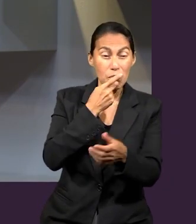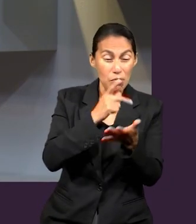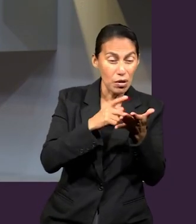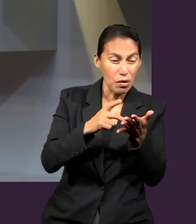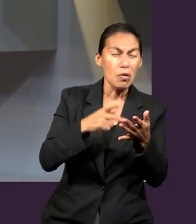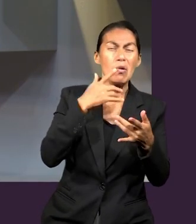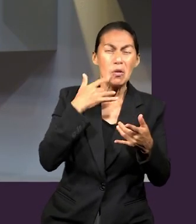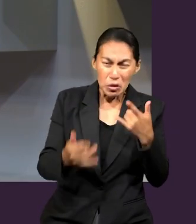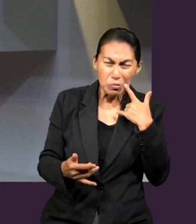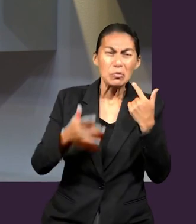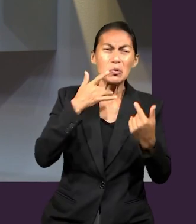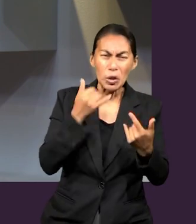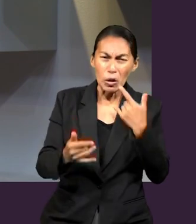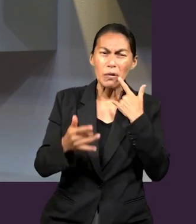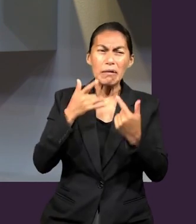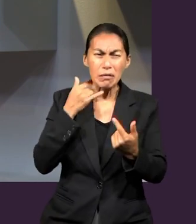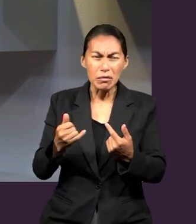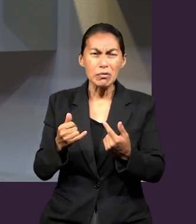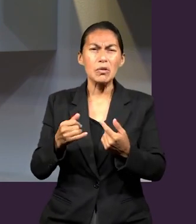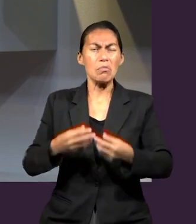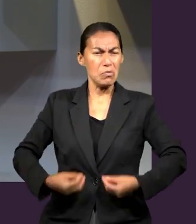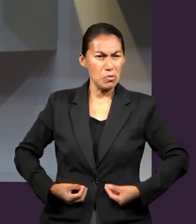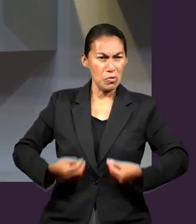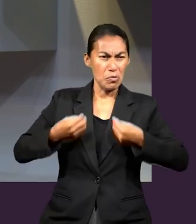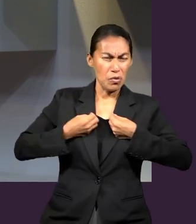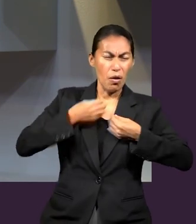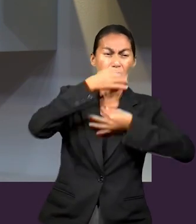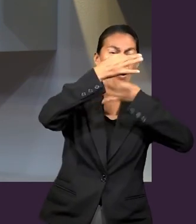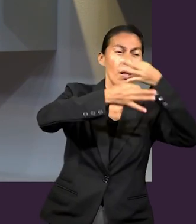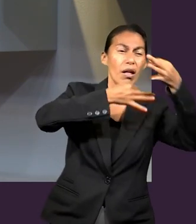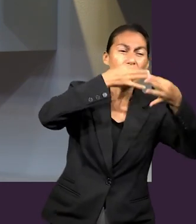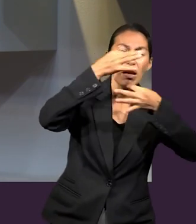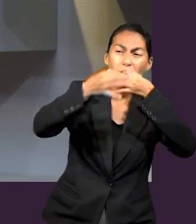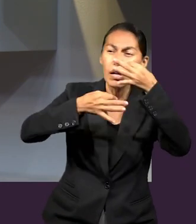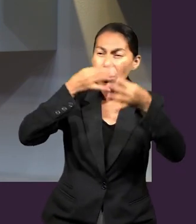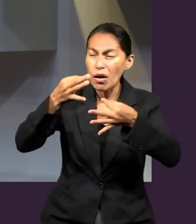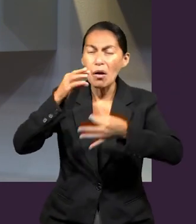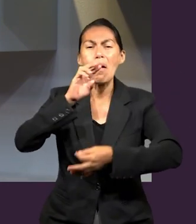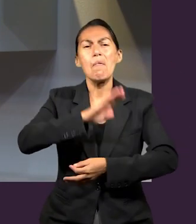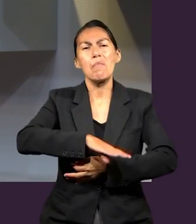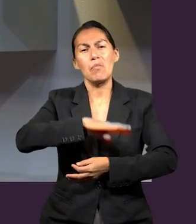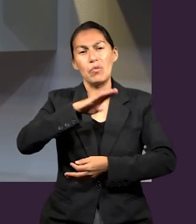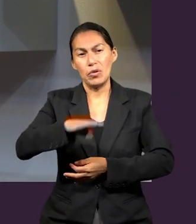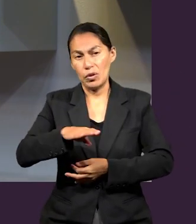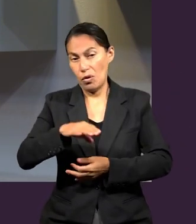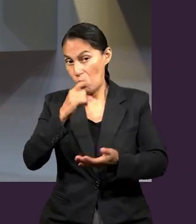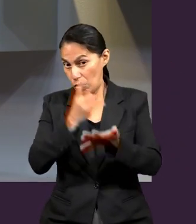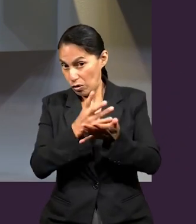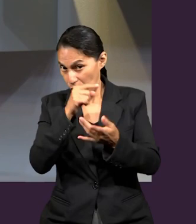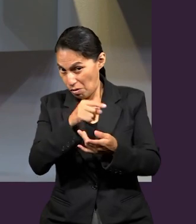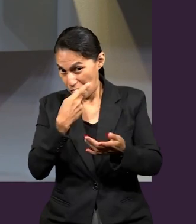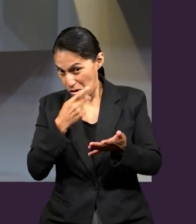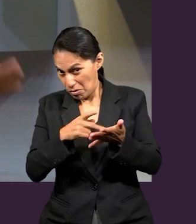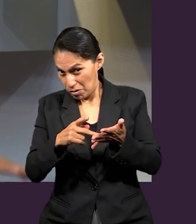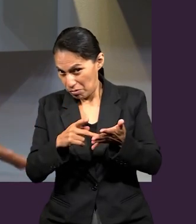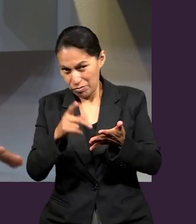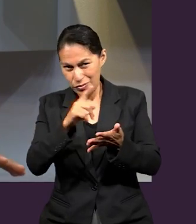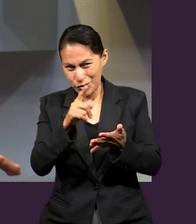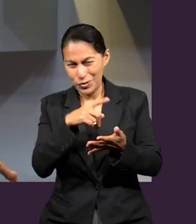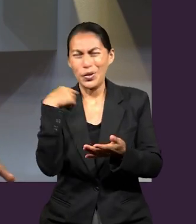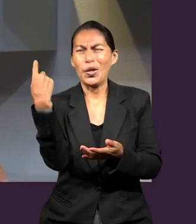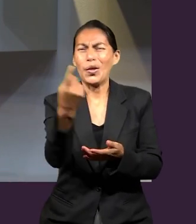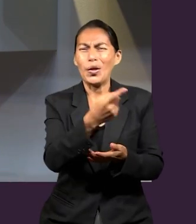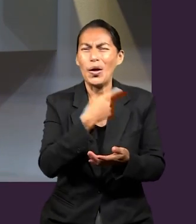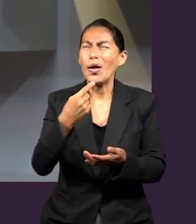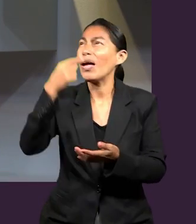el cual Pablo luchó, vivió, predicó y murió. Y no solamente él, sino todos aquellos